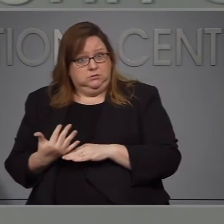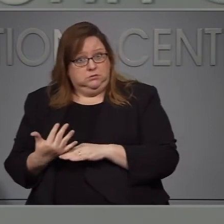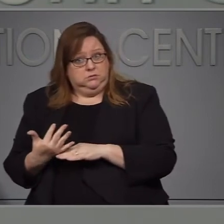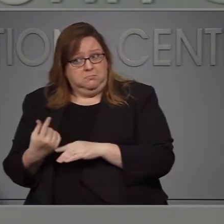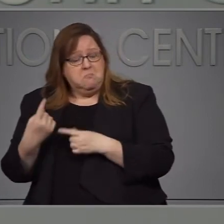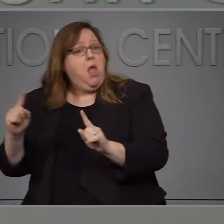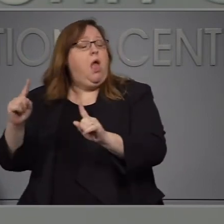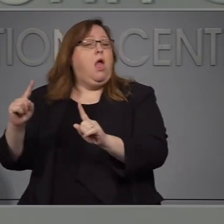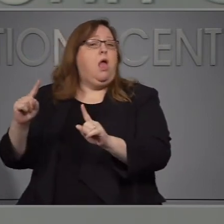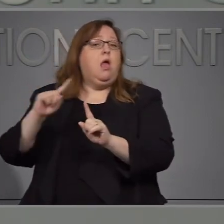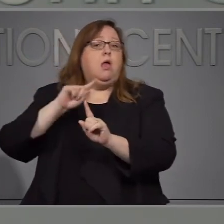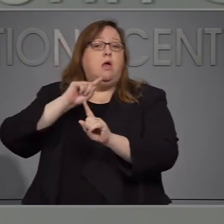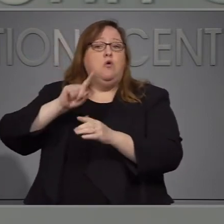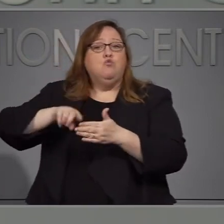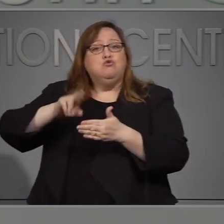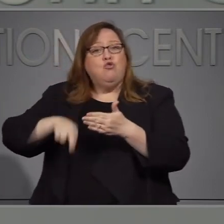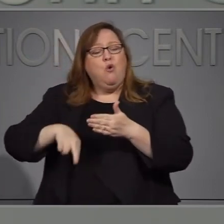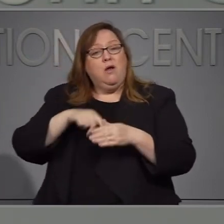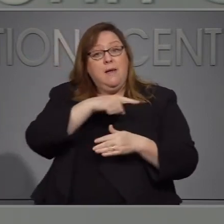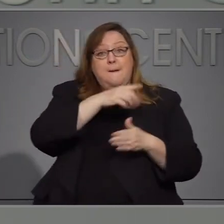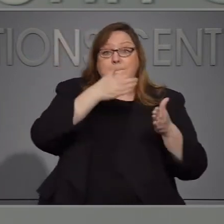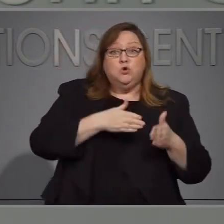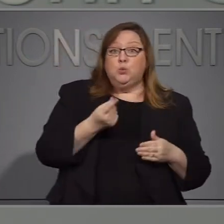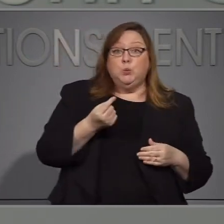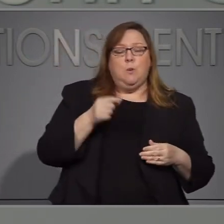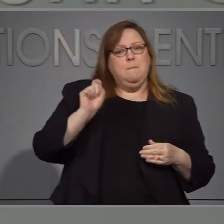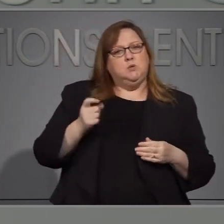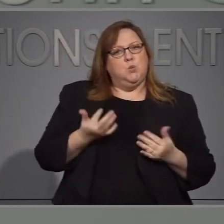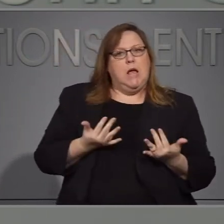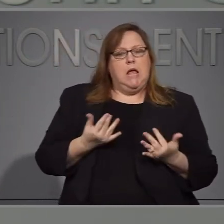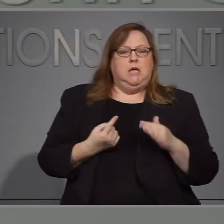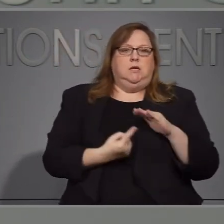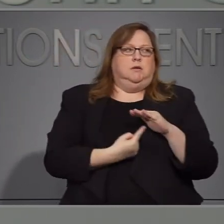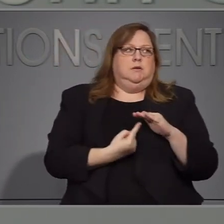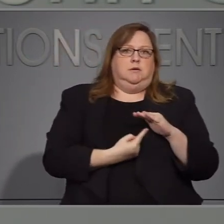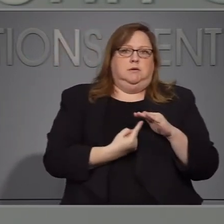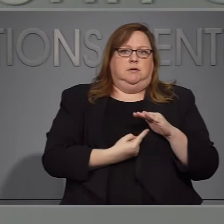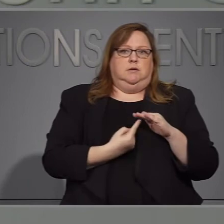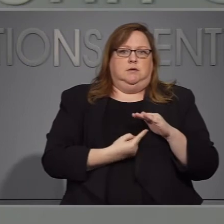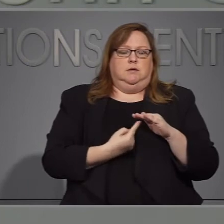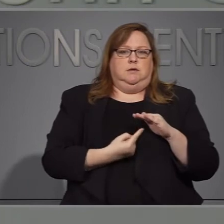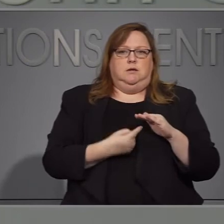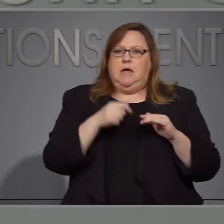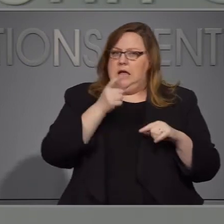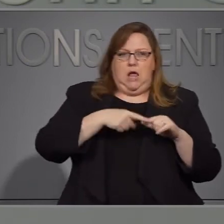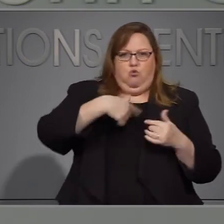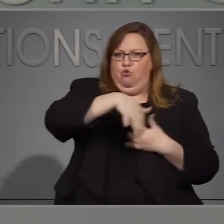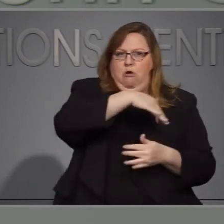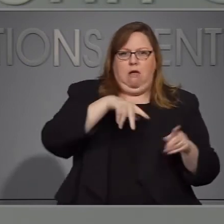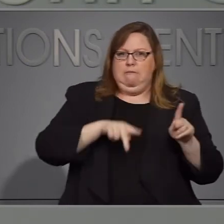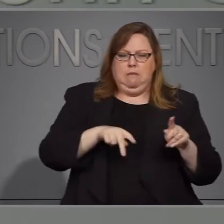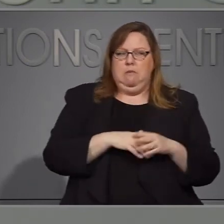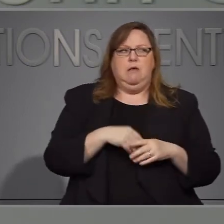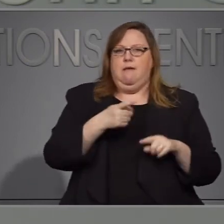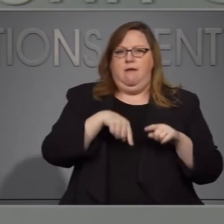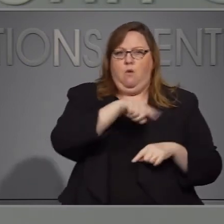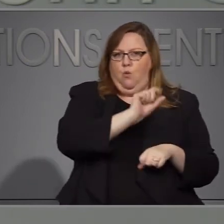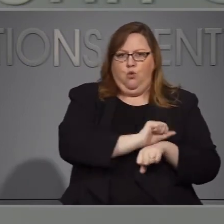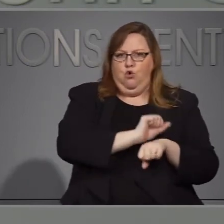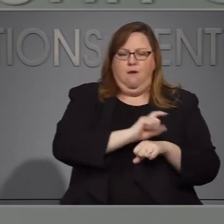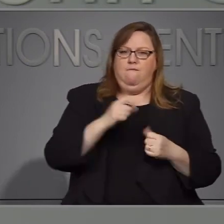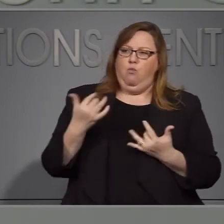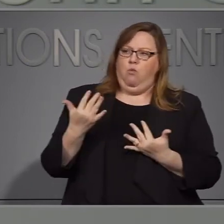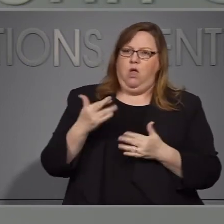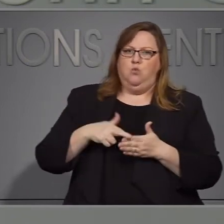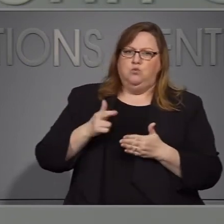esperando los resultados. La persona debe de aislarse y no estar junto con personas y no ir a